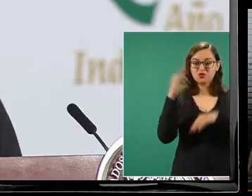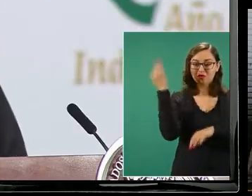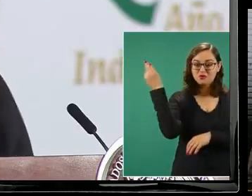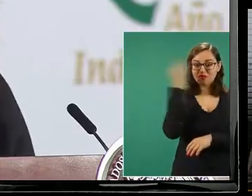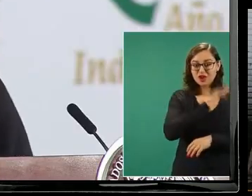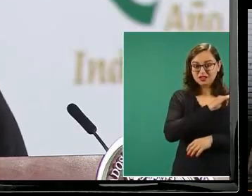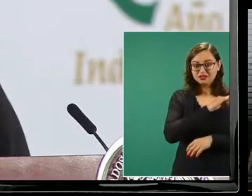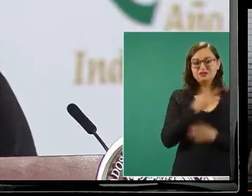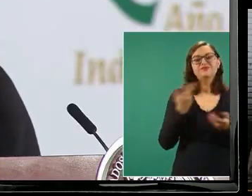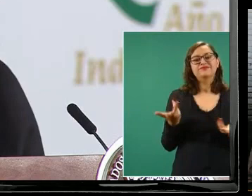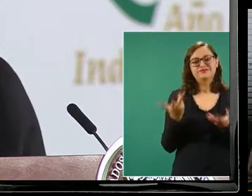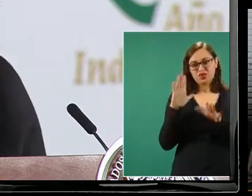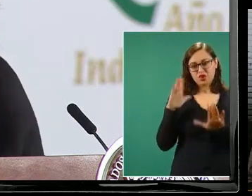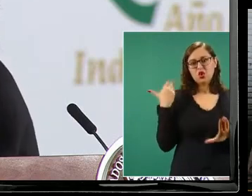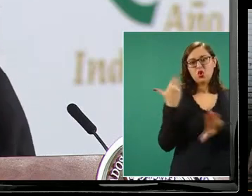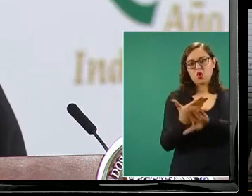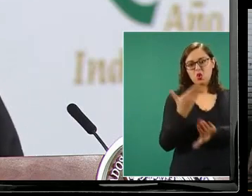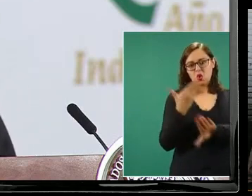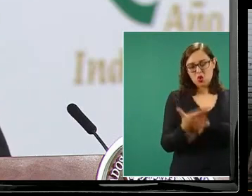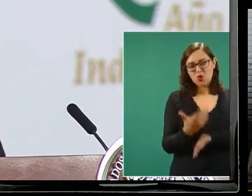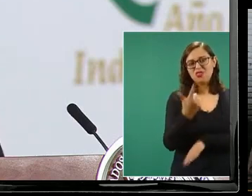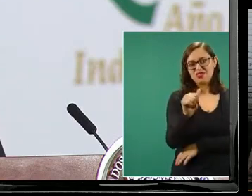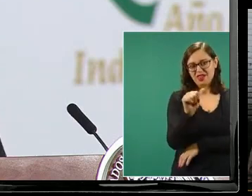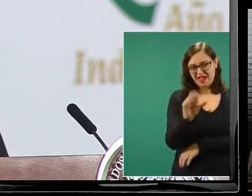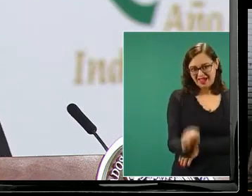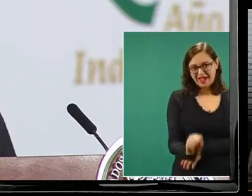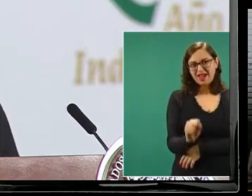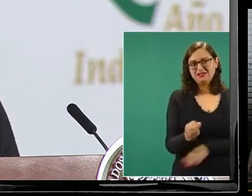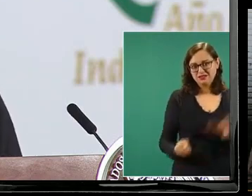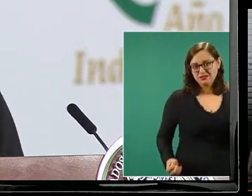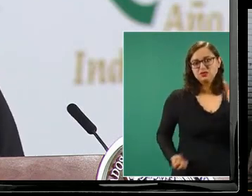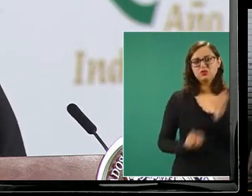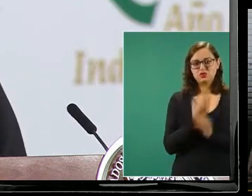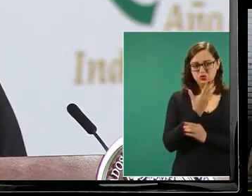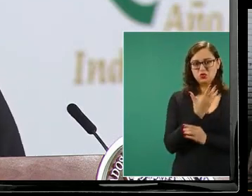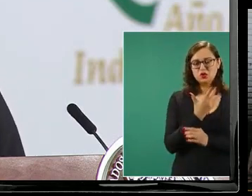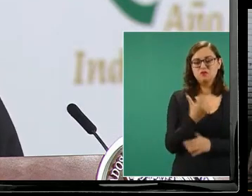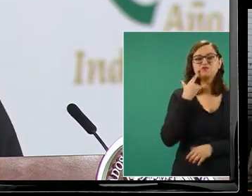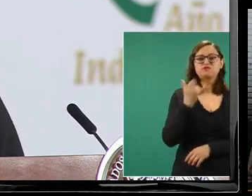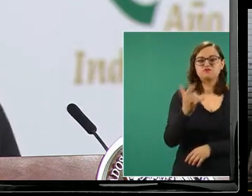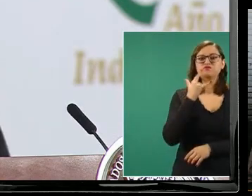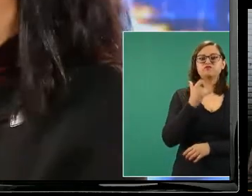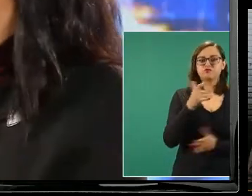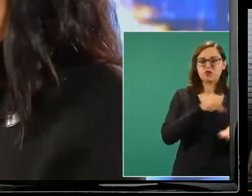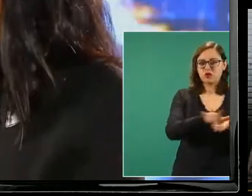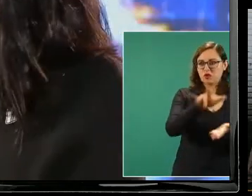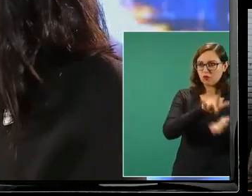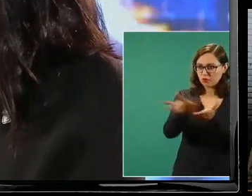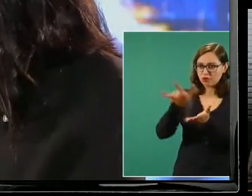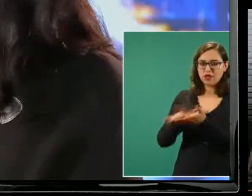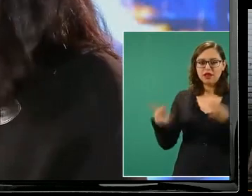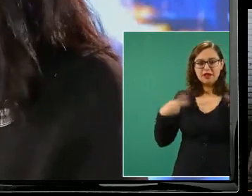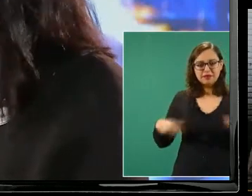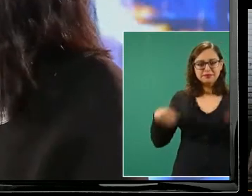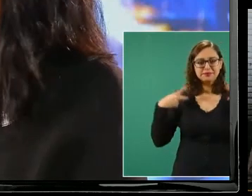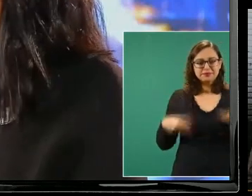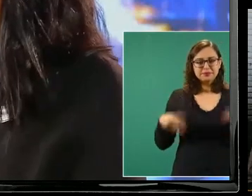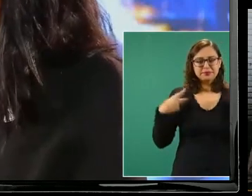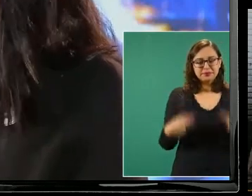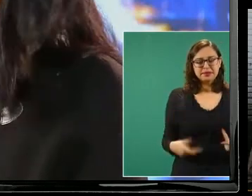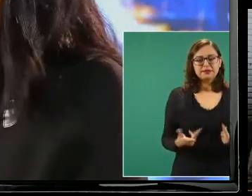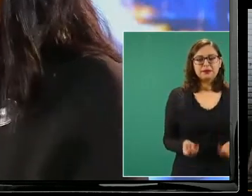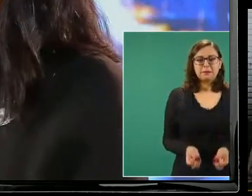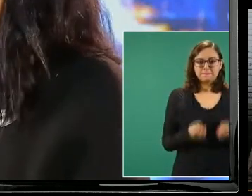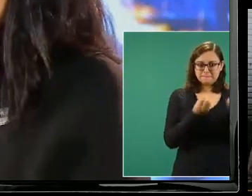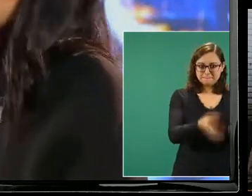sucia para desacreditar el esfuerzo que el gobierno de México está haciendo para apoyar a la economía familiar dotando de gas a